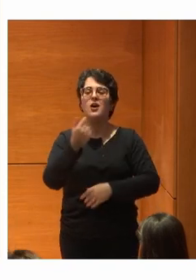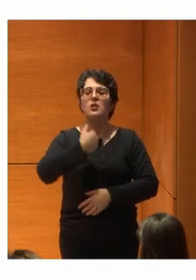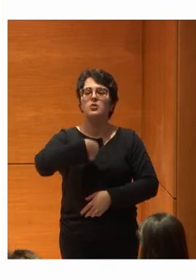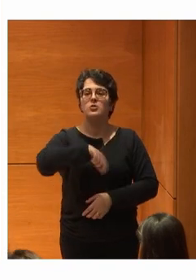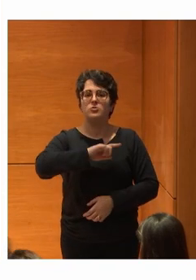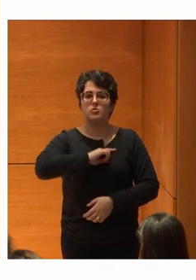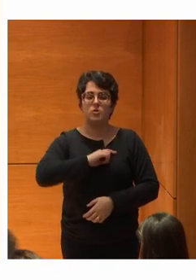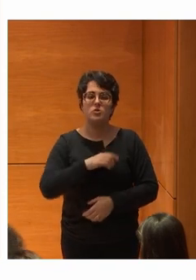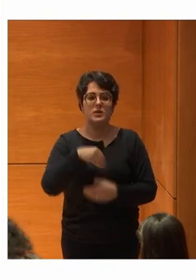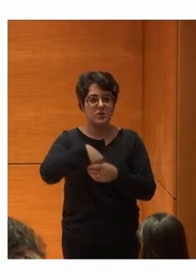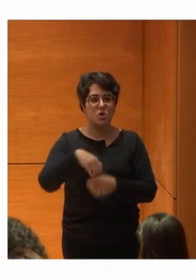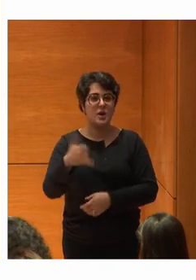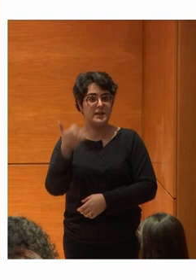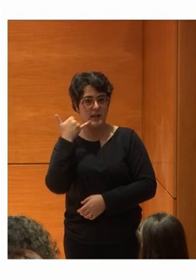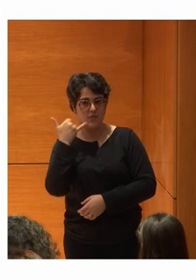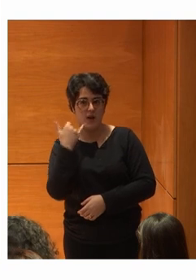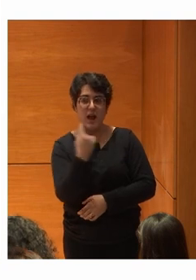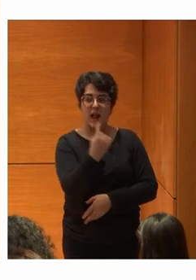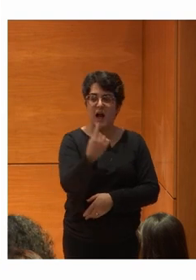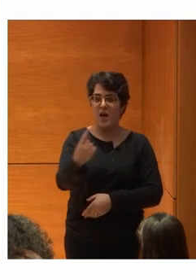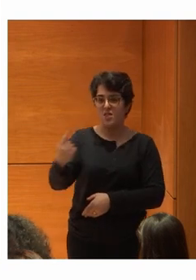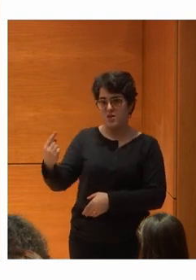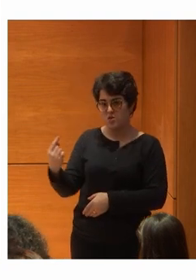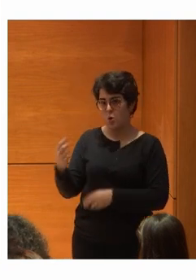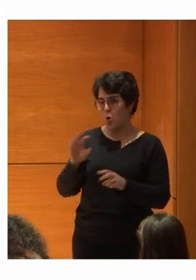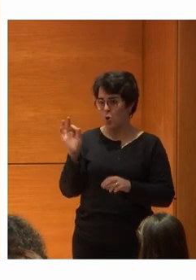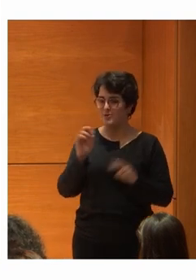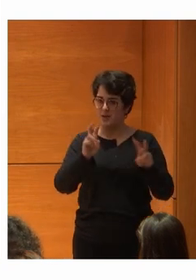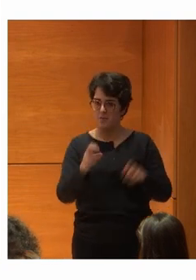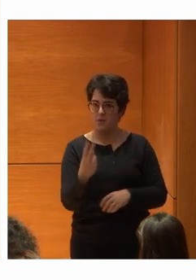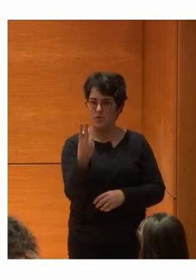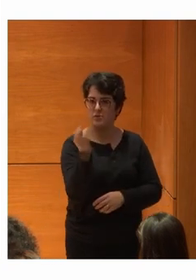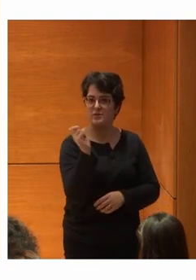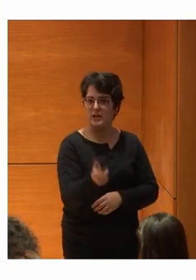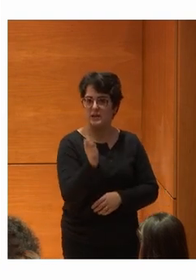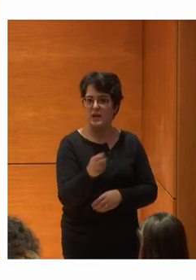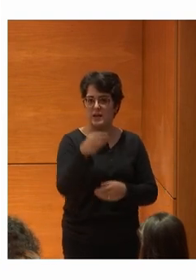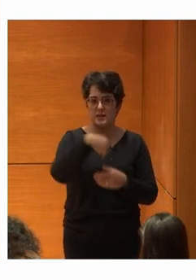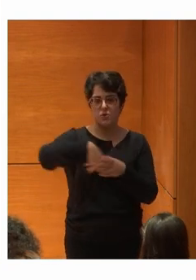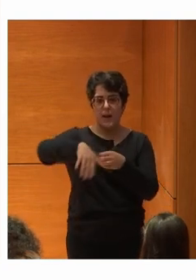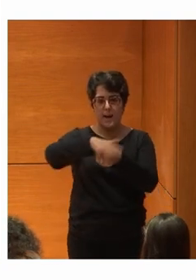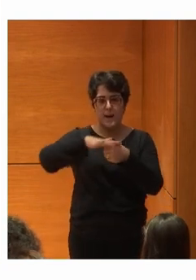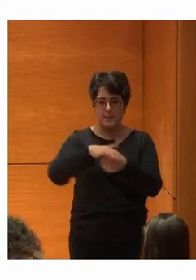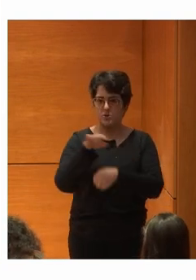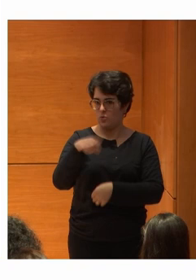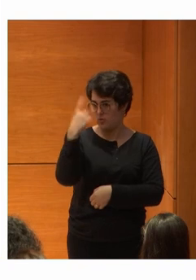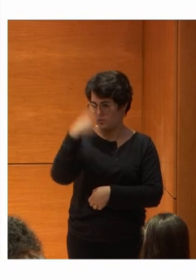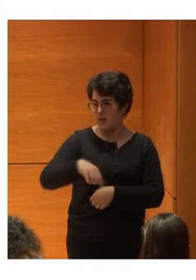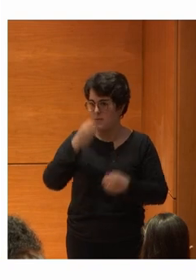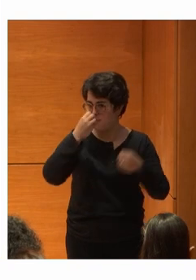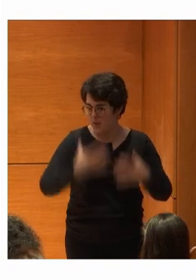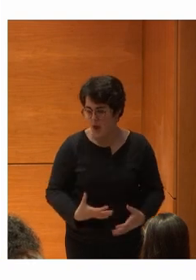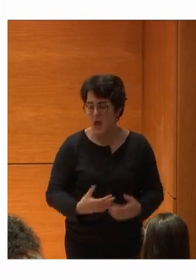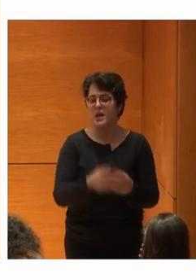telefónica O uno de los O dos temas muy recurrentes En el ámbito que tú lo conoces bien De